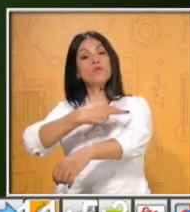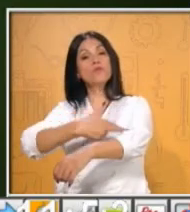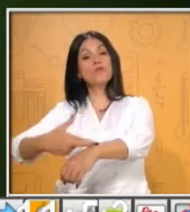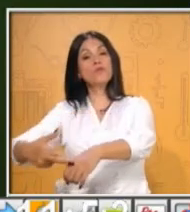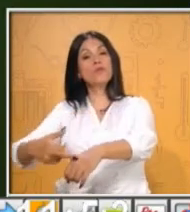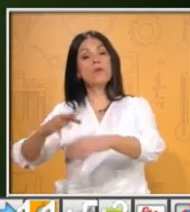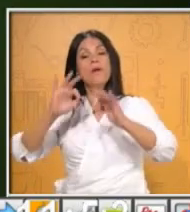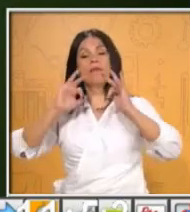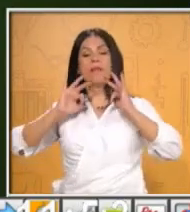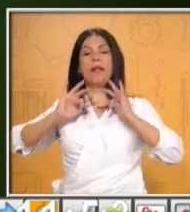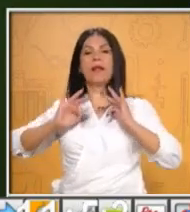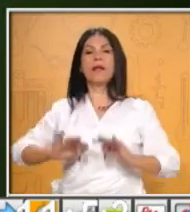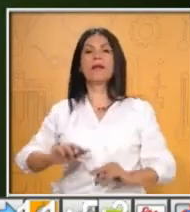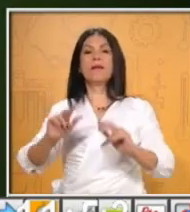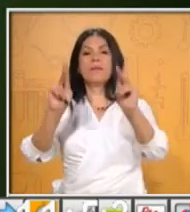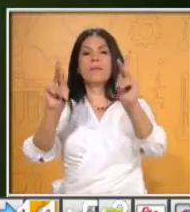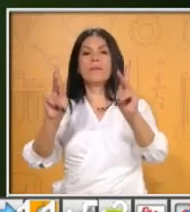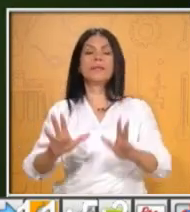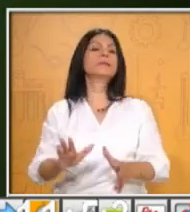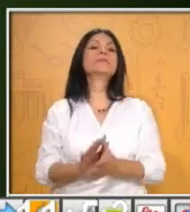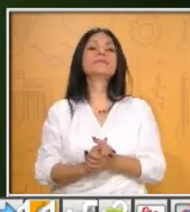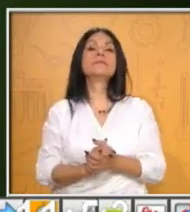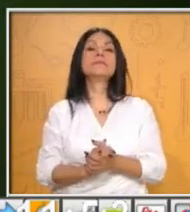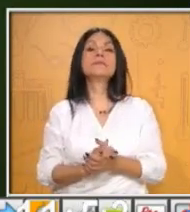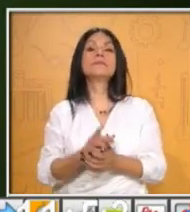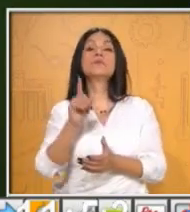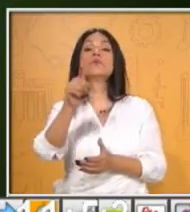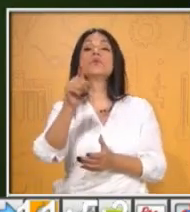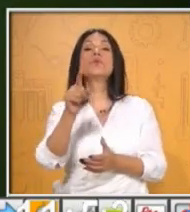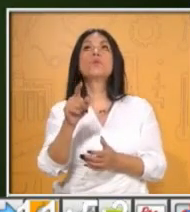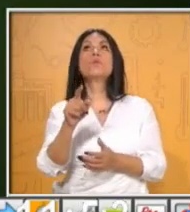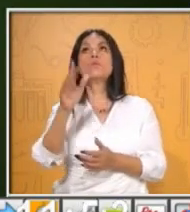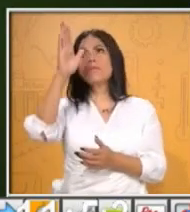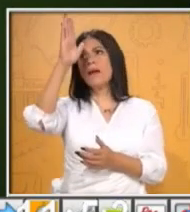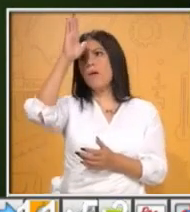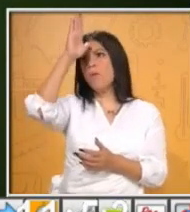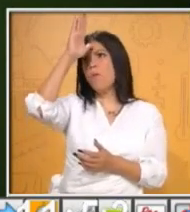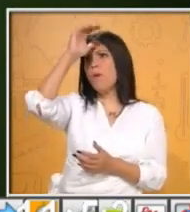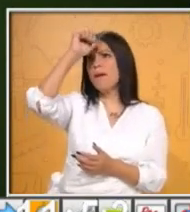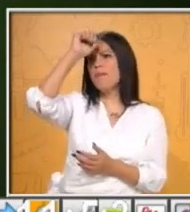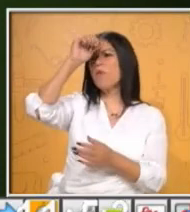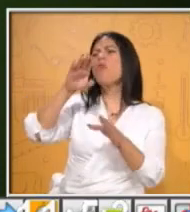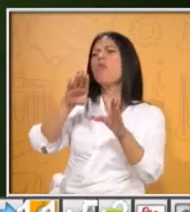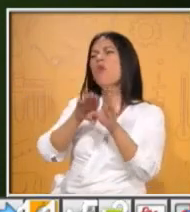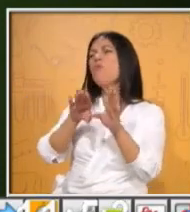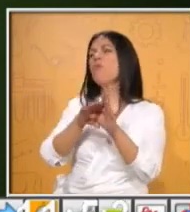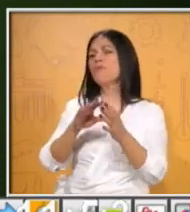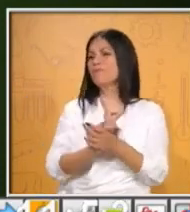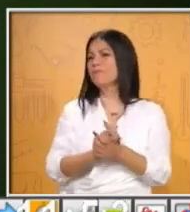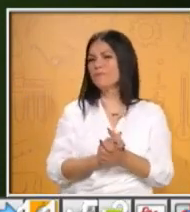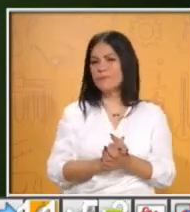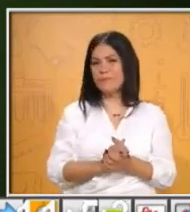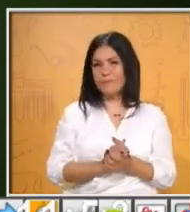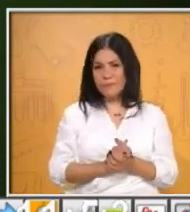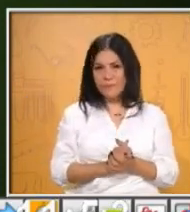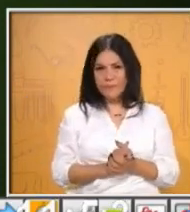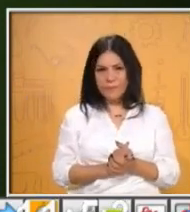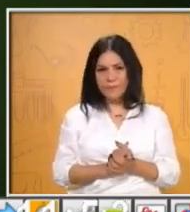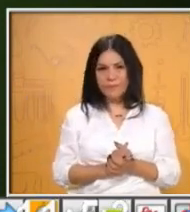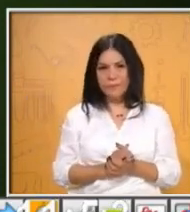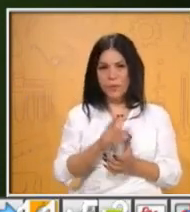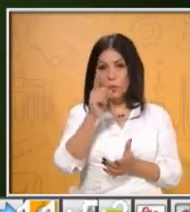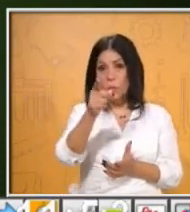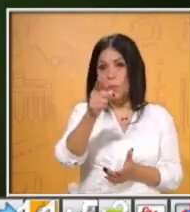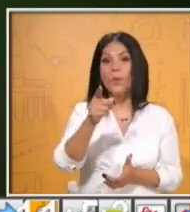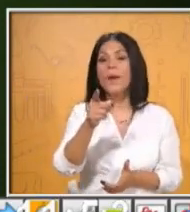Muy bien. ¿Cómo puedes empezar a ponerte de acuerdo con los demás? Pues lo primero que